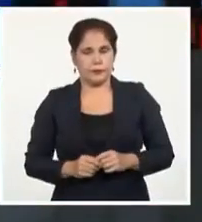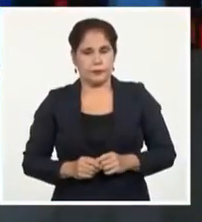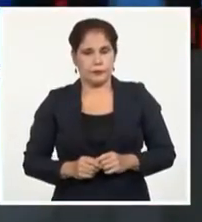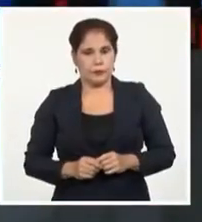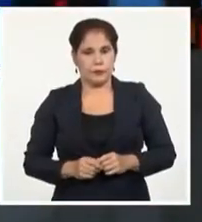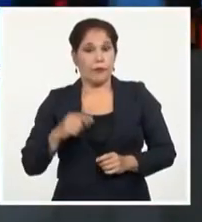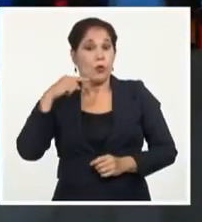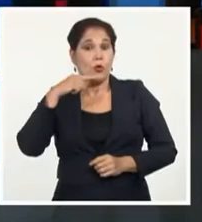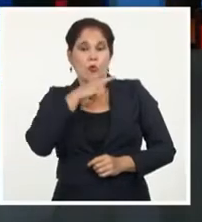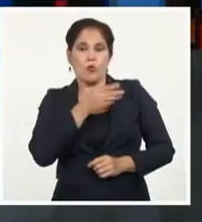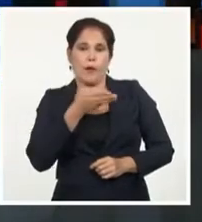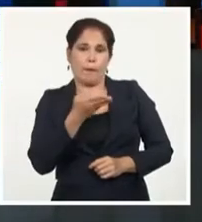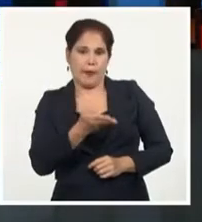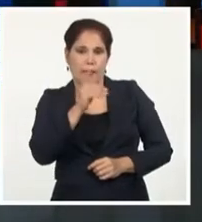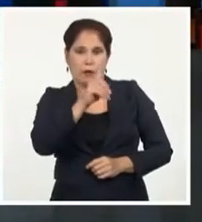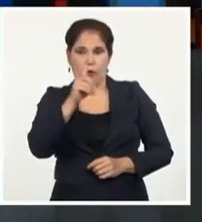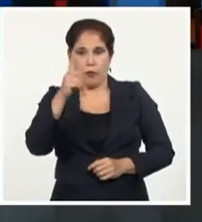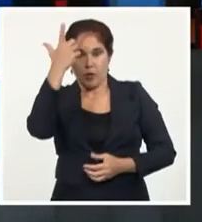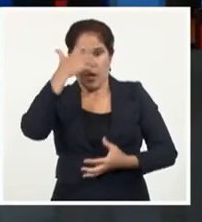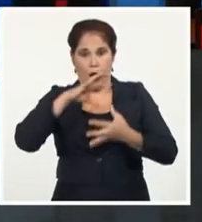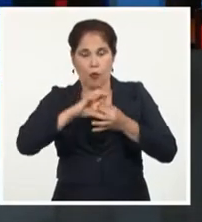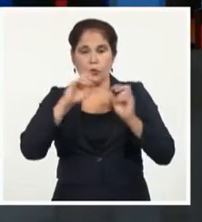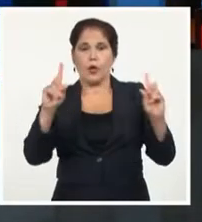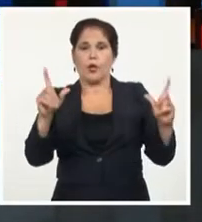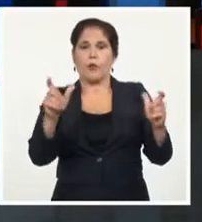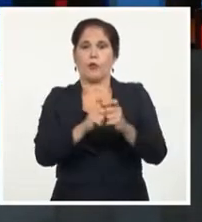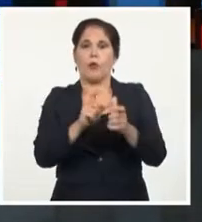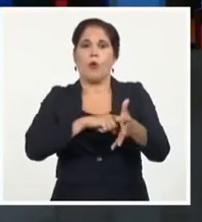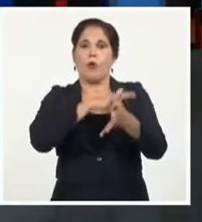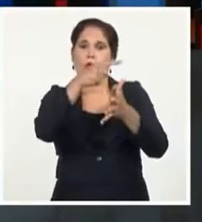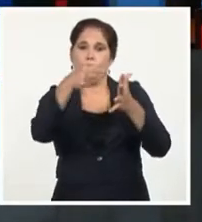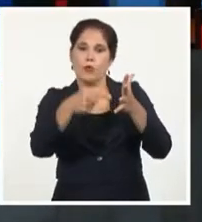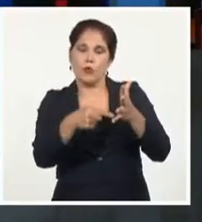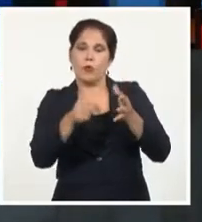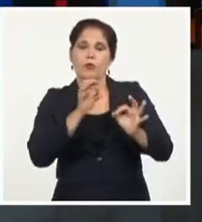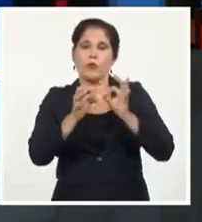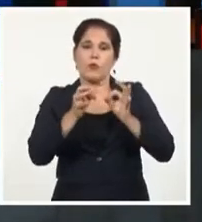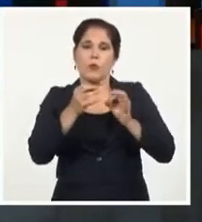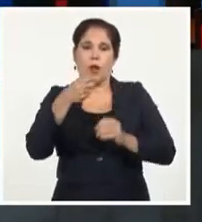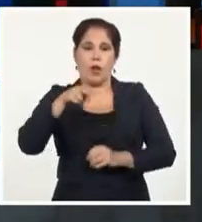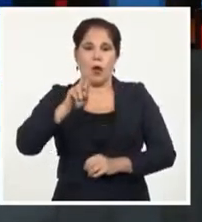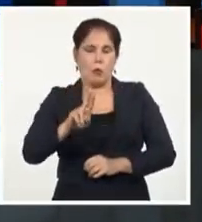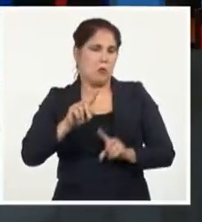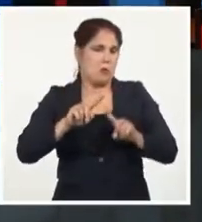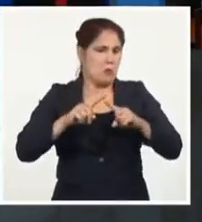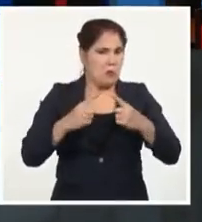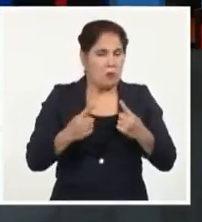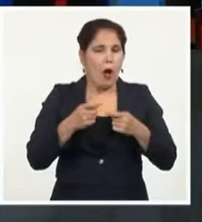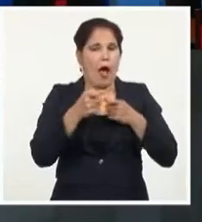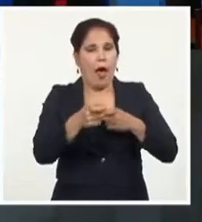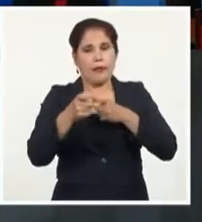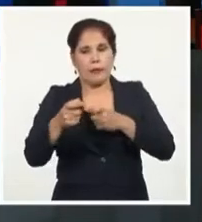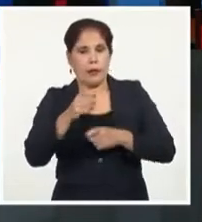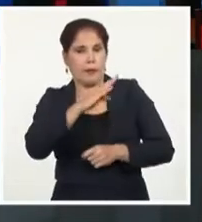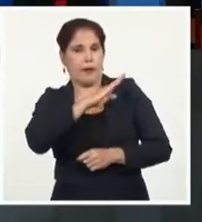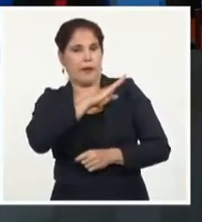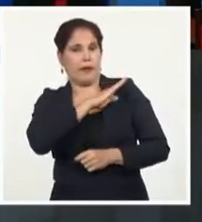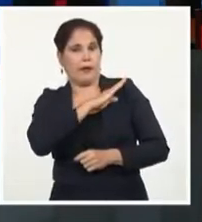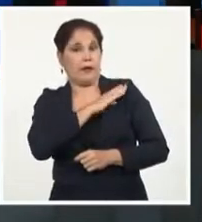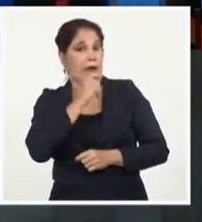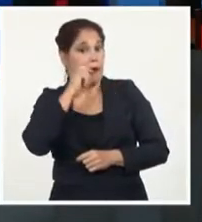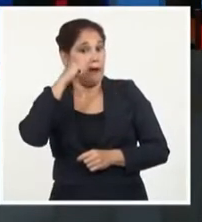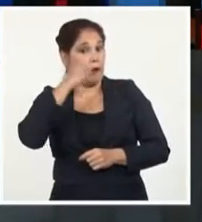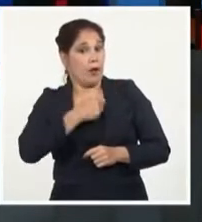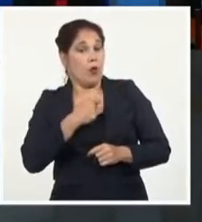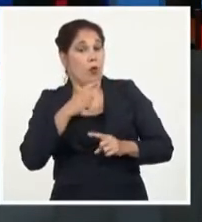Rusia solicitó para el 11 de agosto una reunión del Consejo de Seguridad de las Naciones Unidas, motivada por los ataques de los militares de Kiev contra